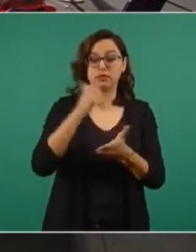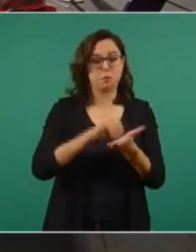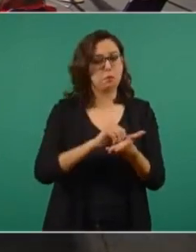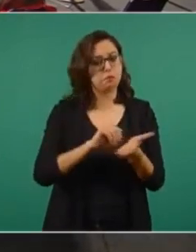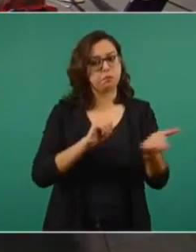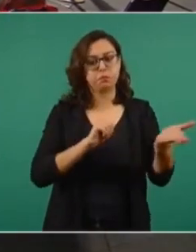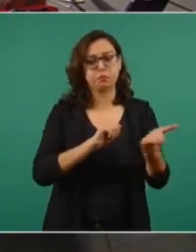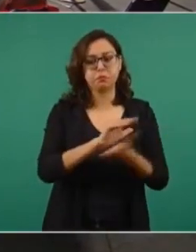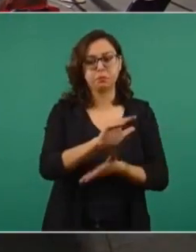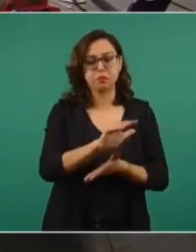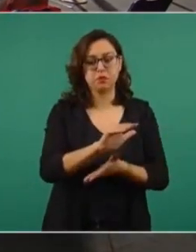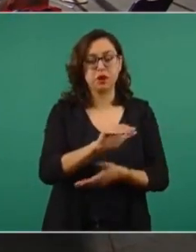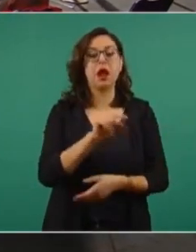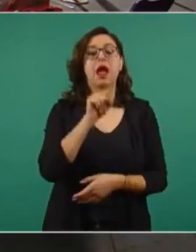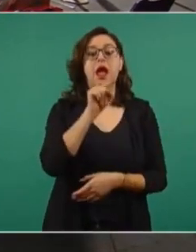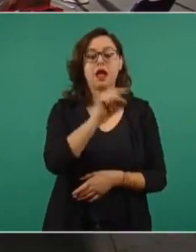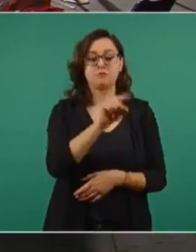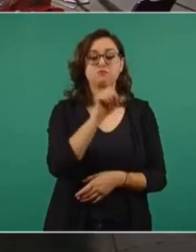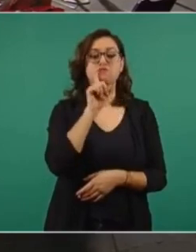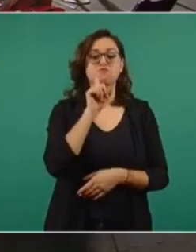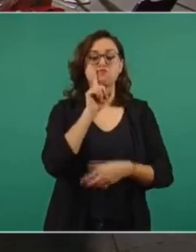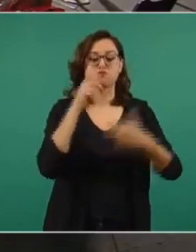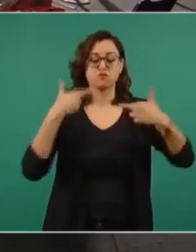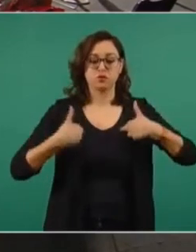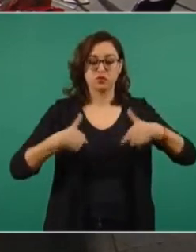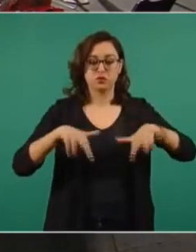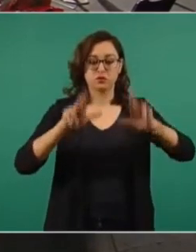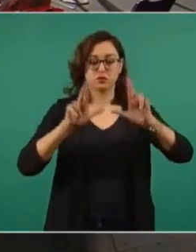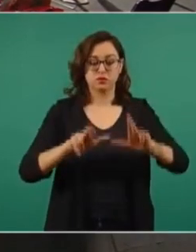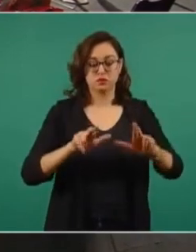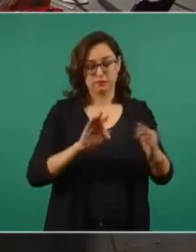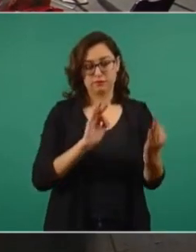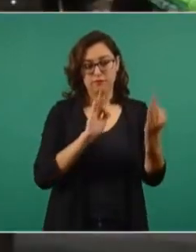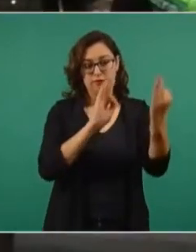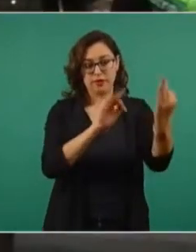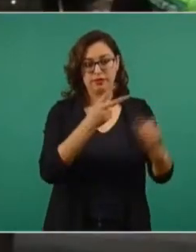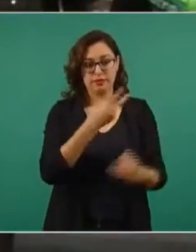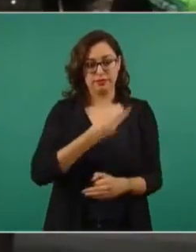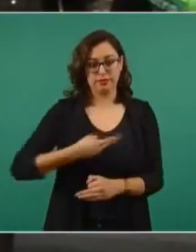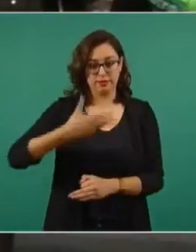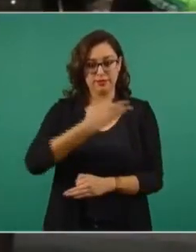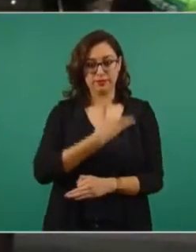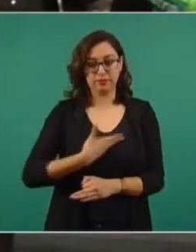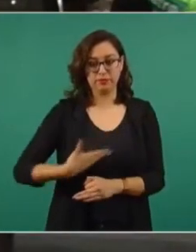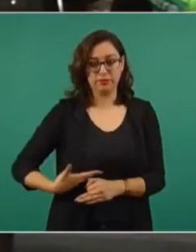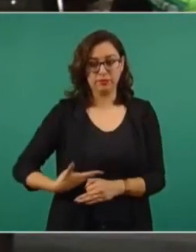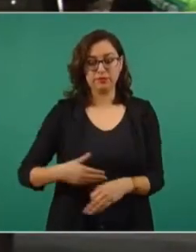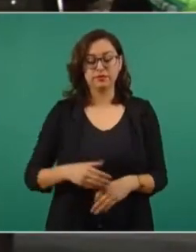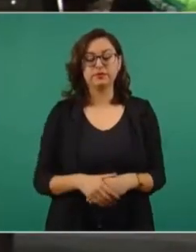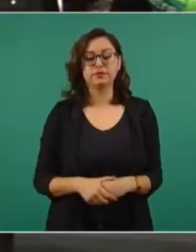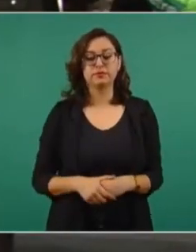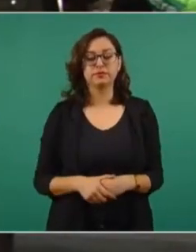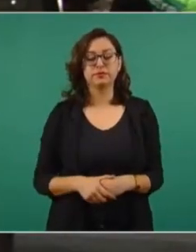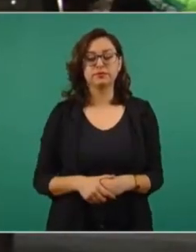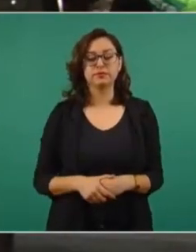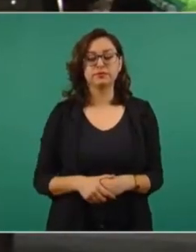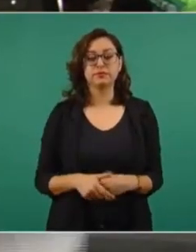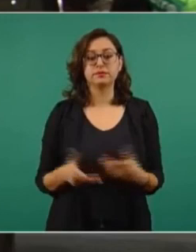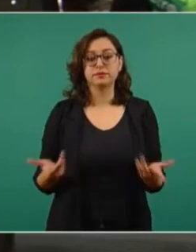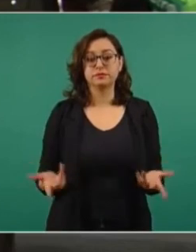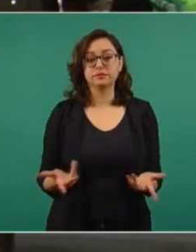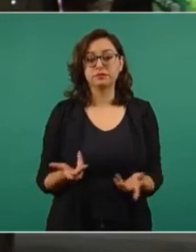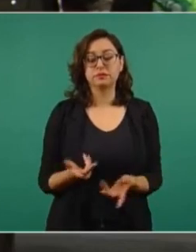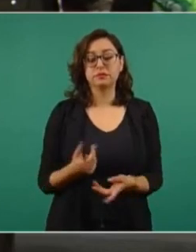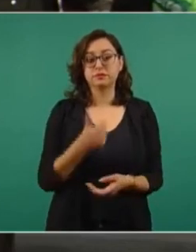hablar en nombre de todos los trabajadores ante la señora Kamala Harris. Y les ofrecieron nada más dos